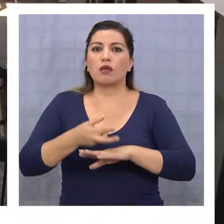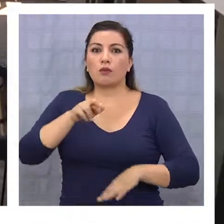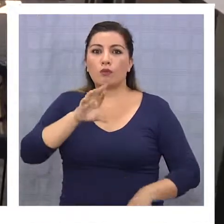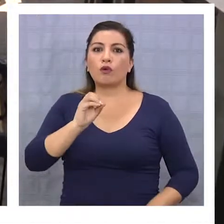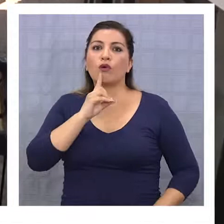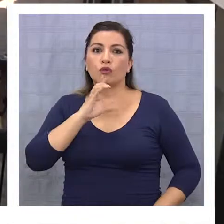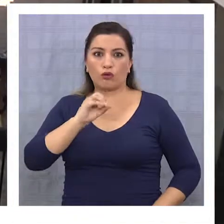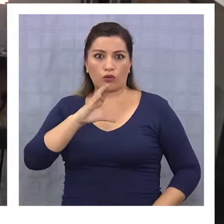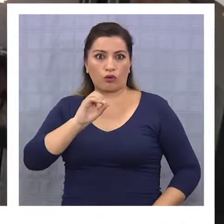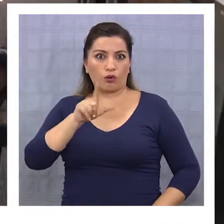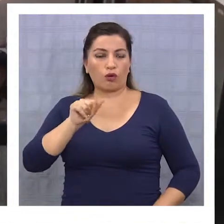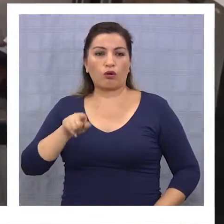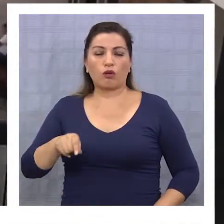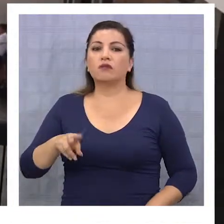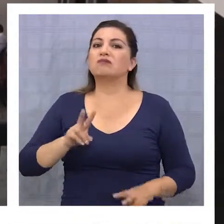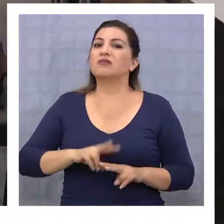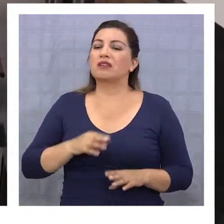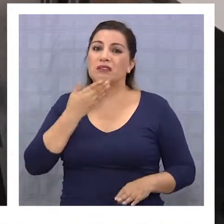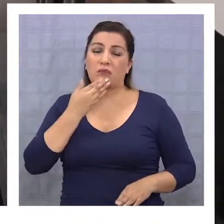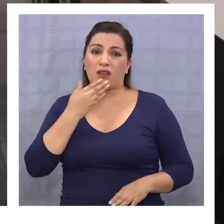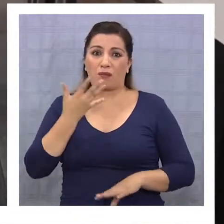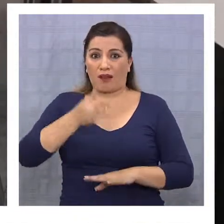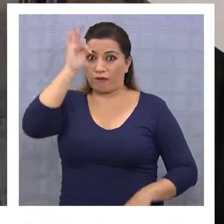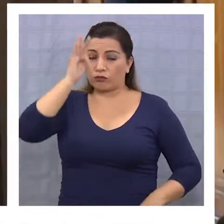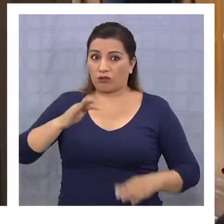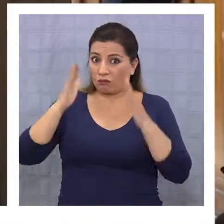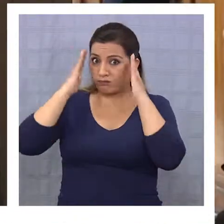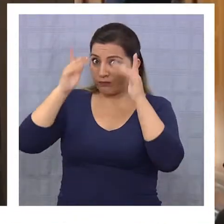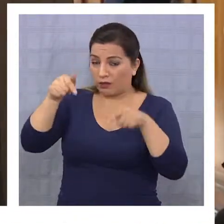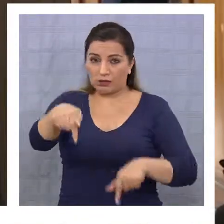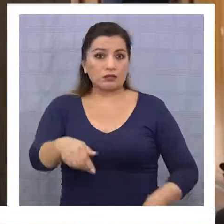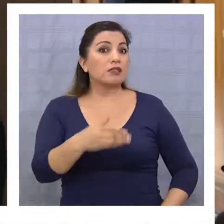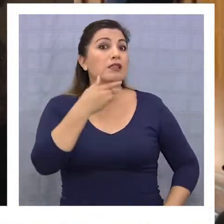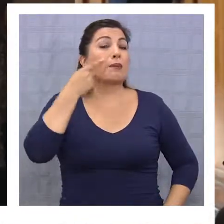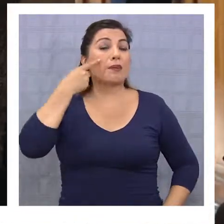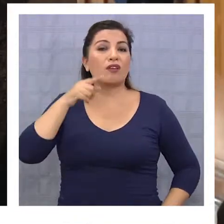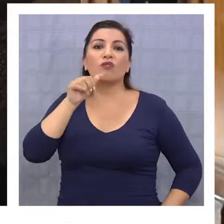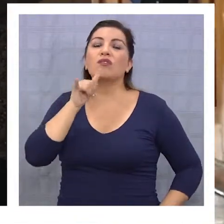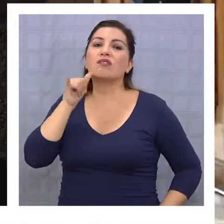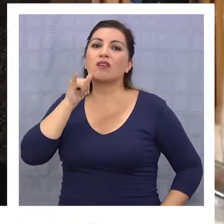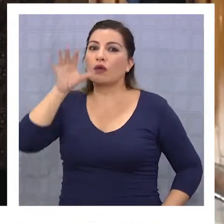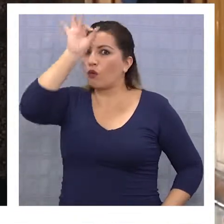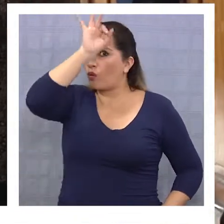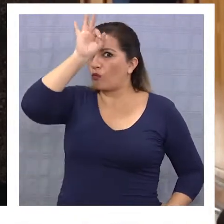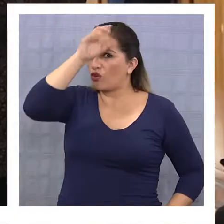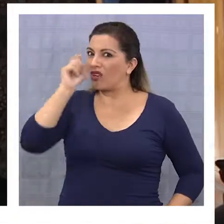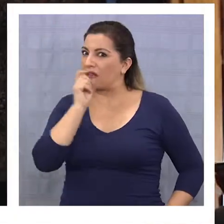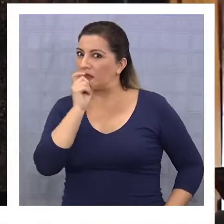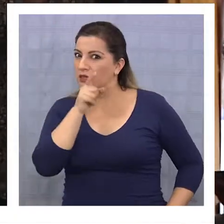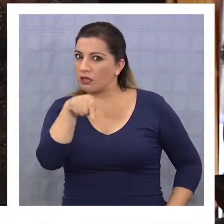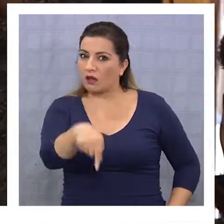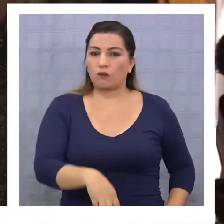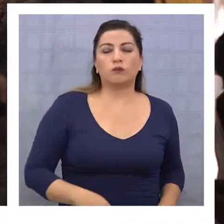adecuar la atención y necesidades de los funcionarios, pero en Iquique hay opiniones críticas.